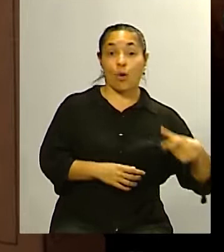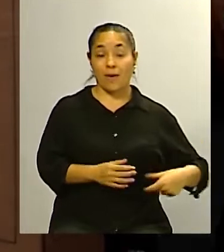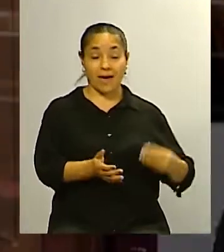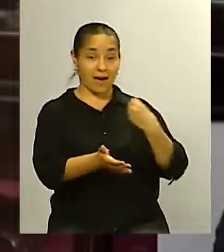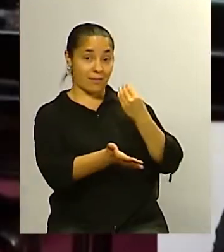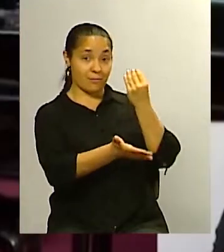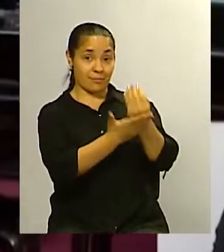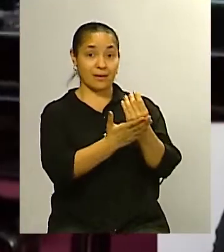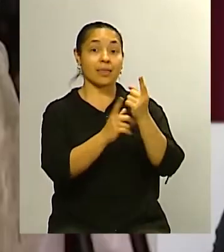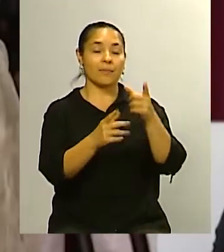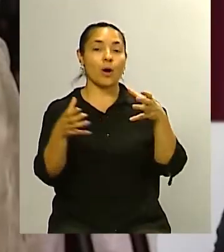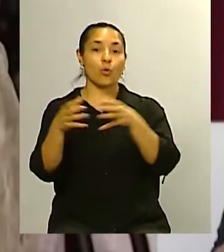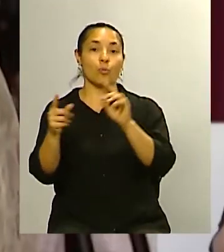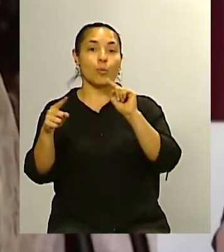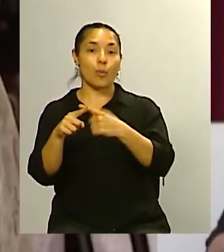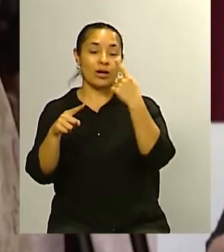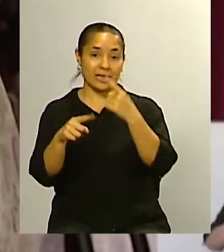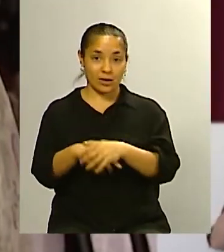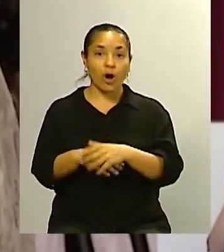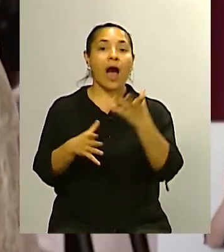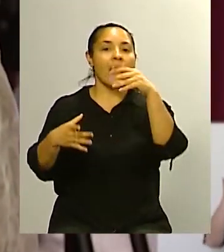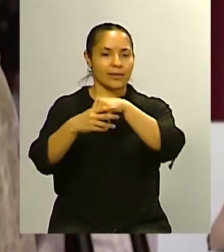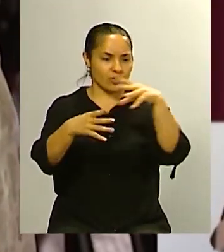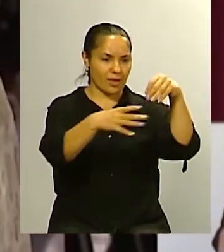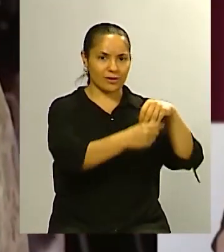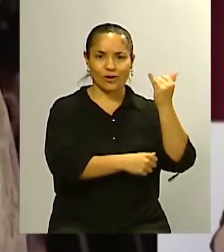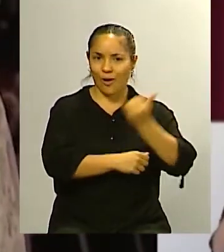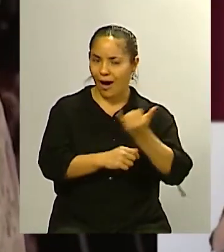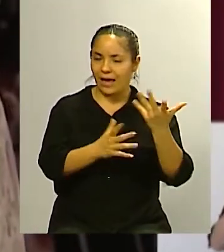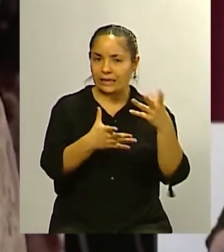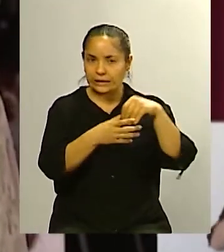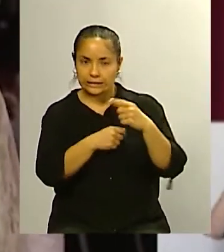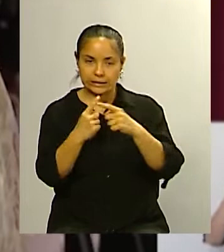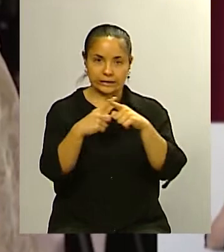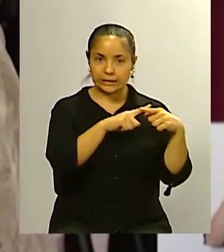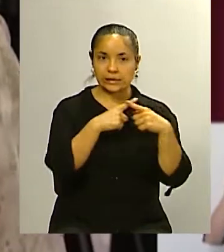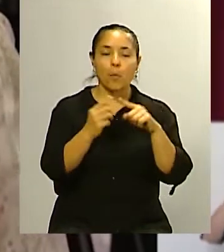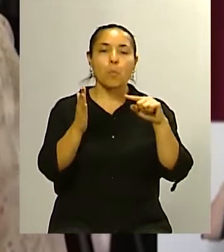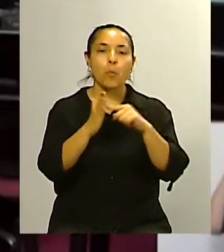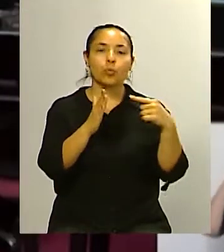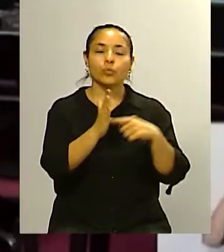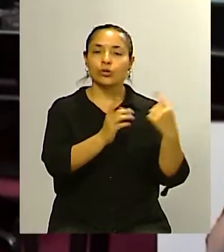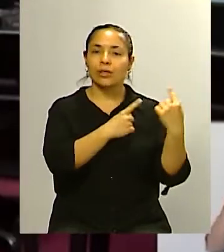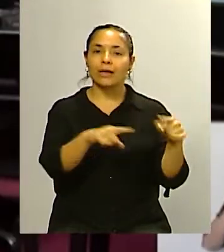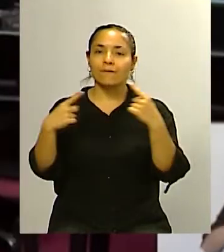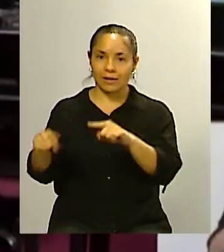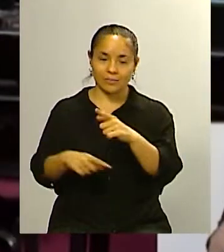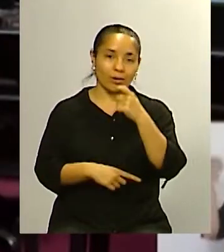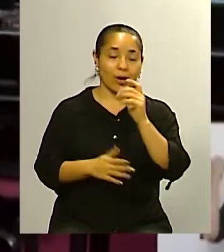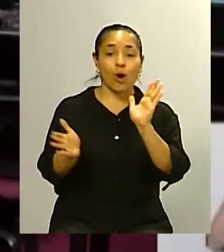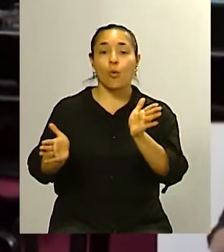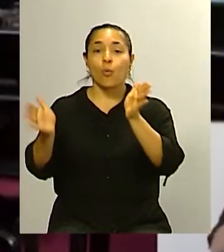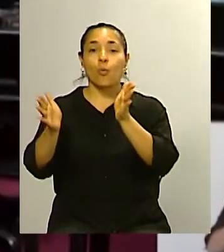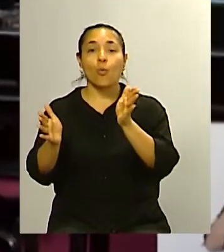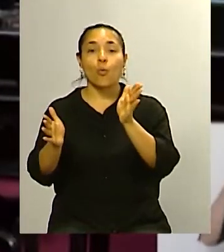es oposición hay internas porque hoy hay muy pocos puntos de diferencia por ejemplo en puntos por el cambio